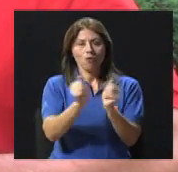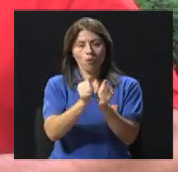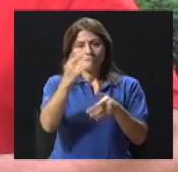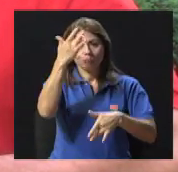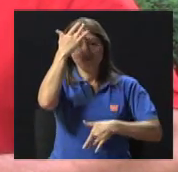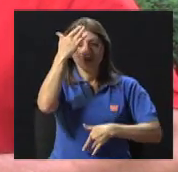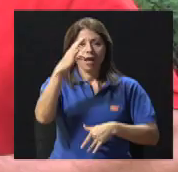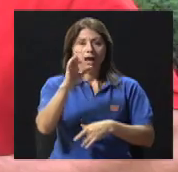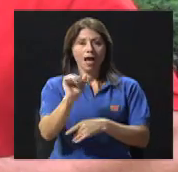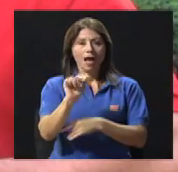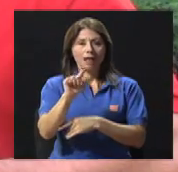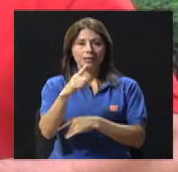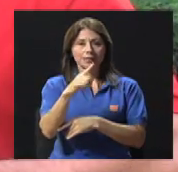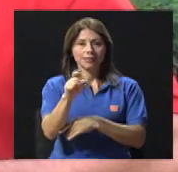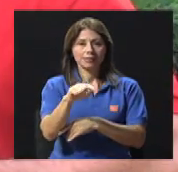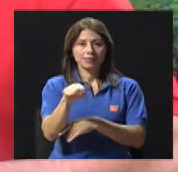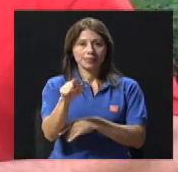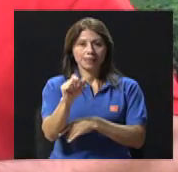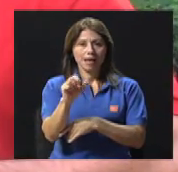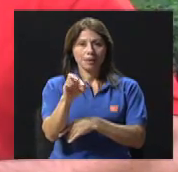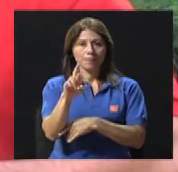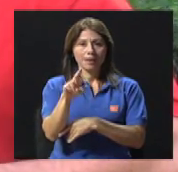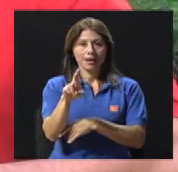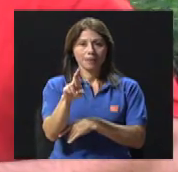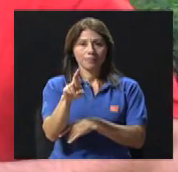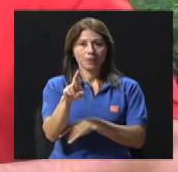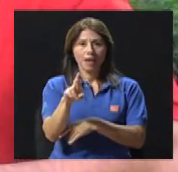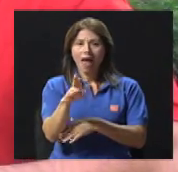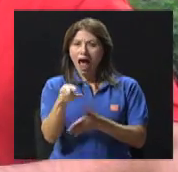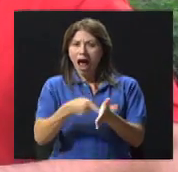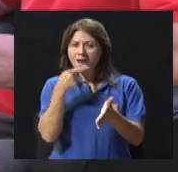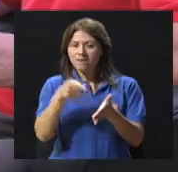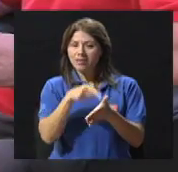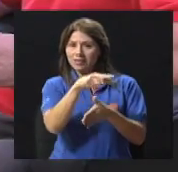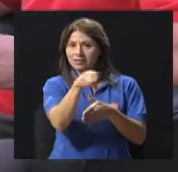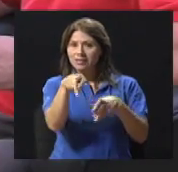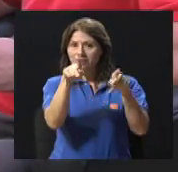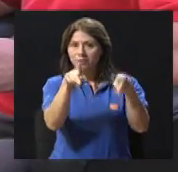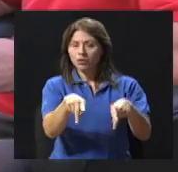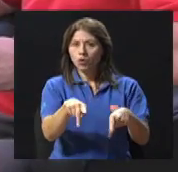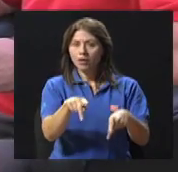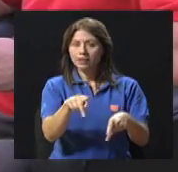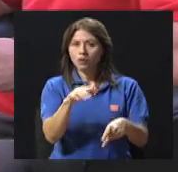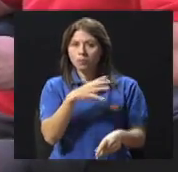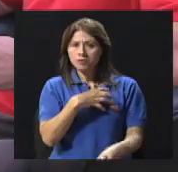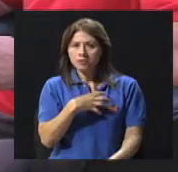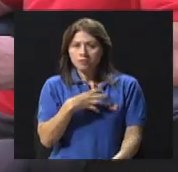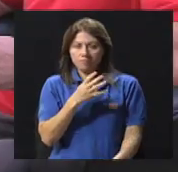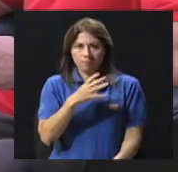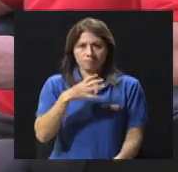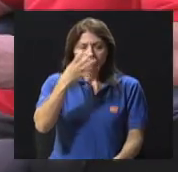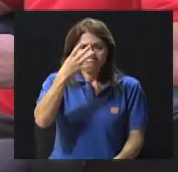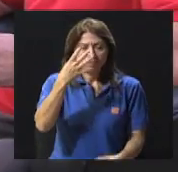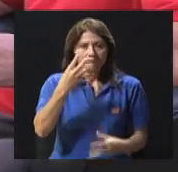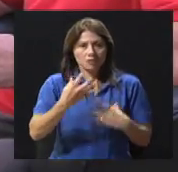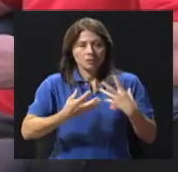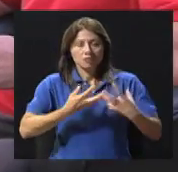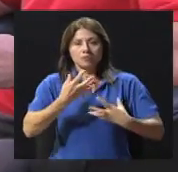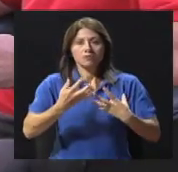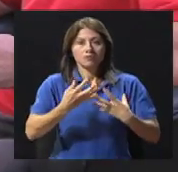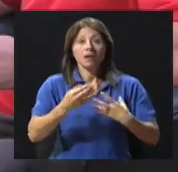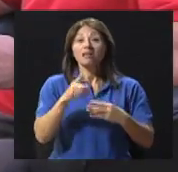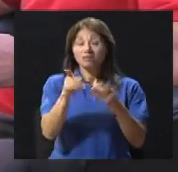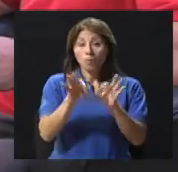estas personas se vuelven por rato sumamente agresivas, ¿verdad? Yo creo que esto es importante recalcarlo porque